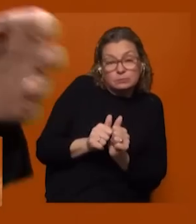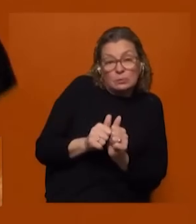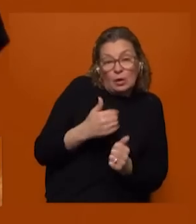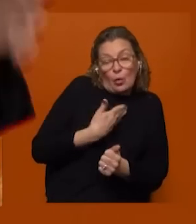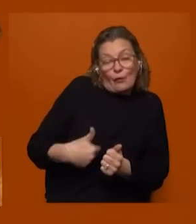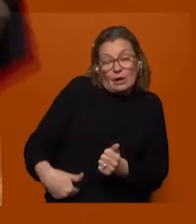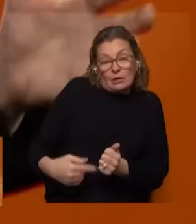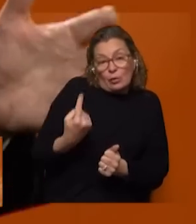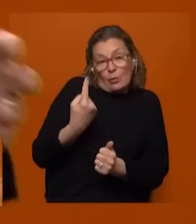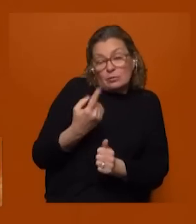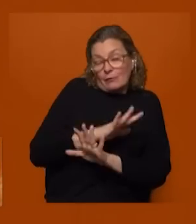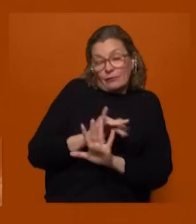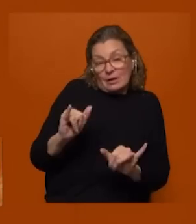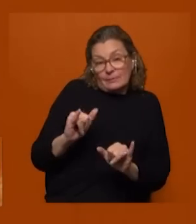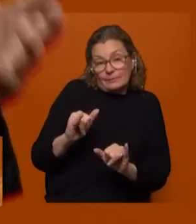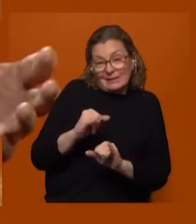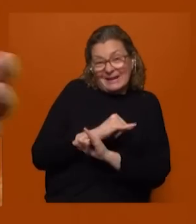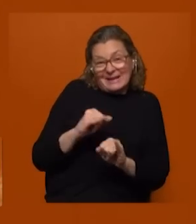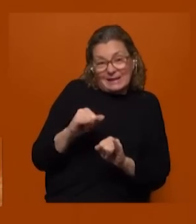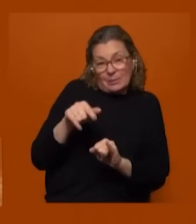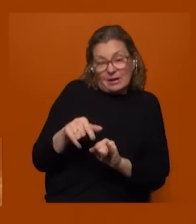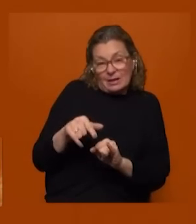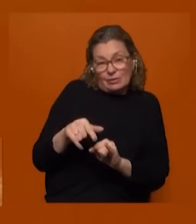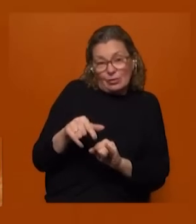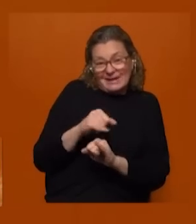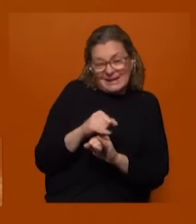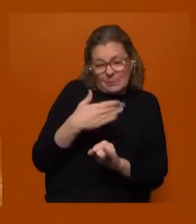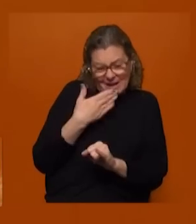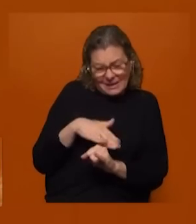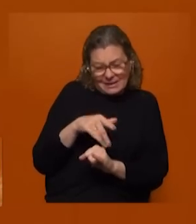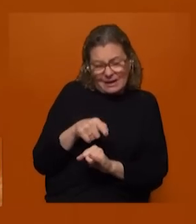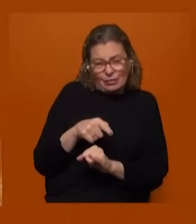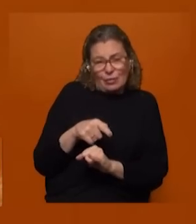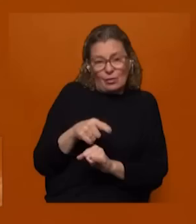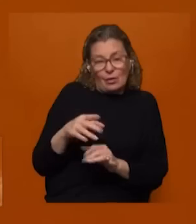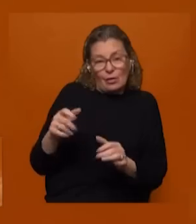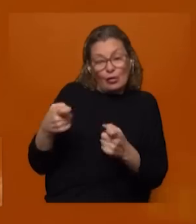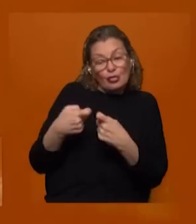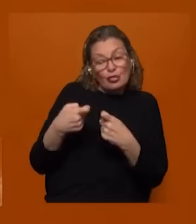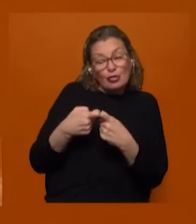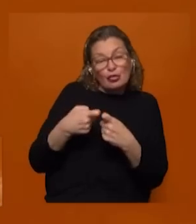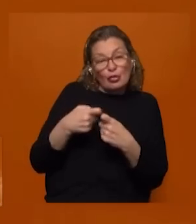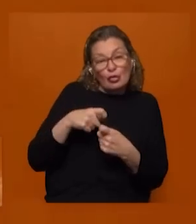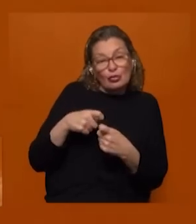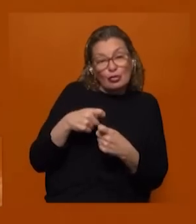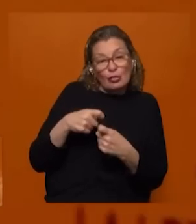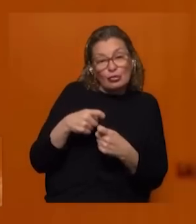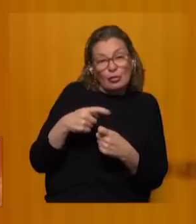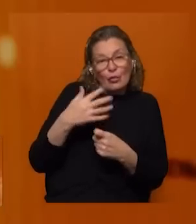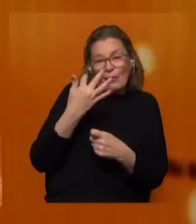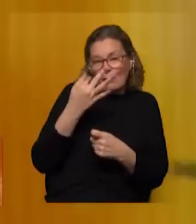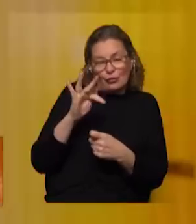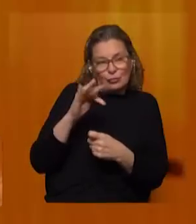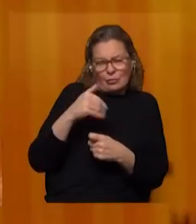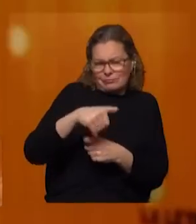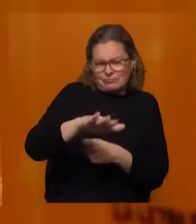gobierno y punto y además se termina este acuerdo es una cosa que hay que entender la coalición no es una estructura permanente es